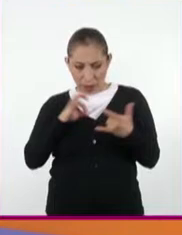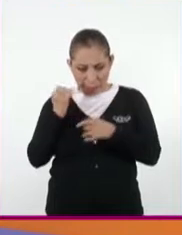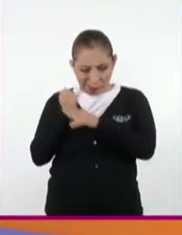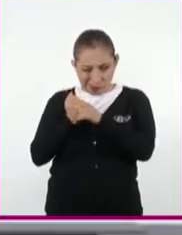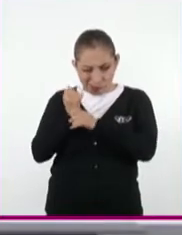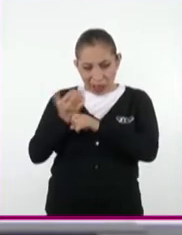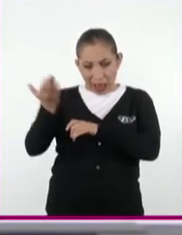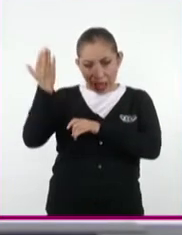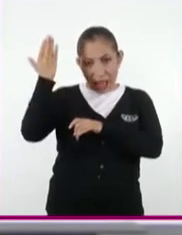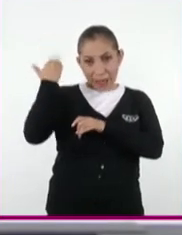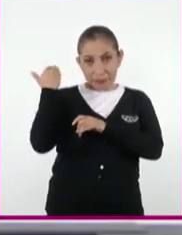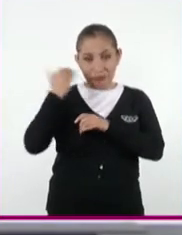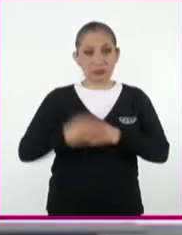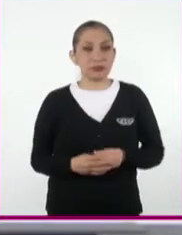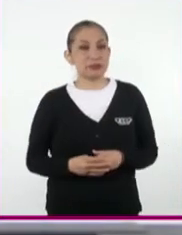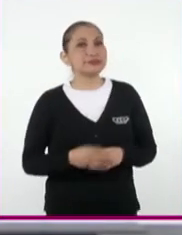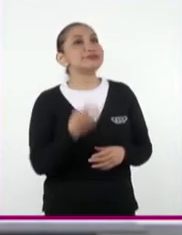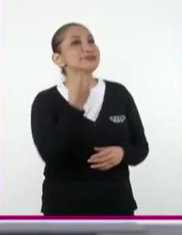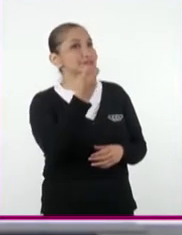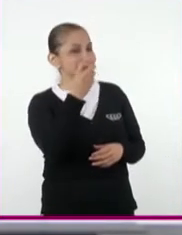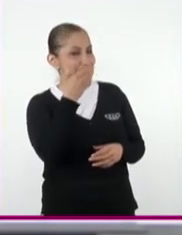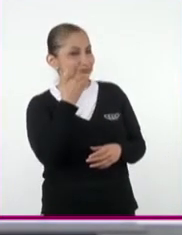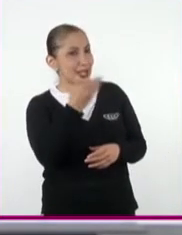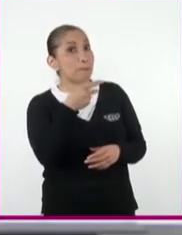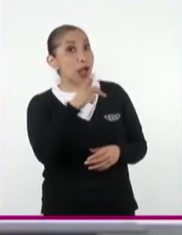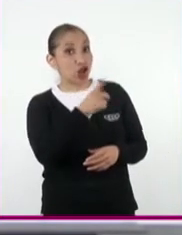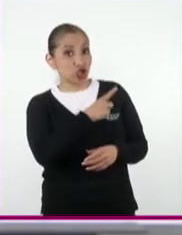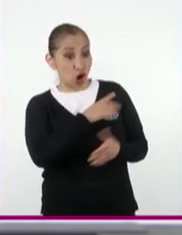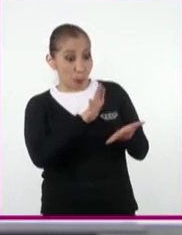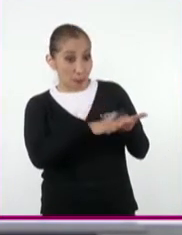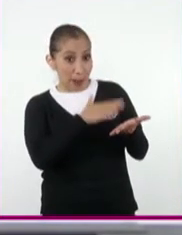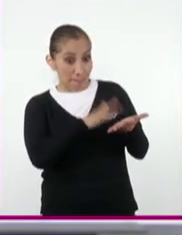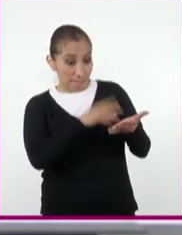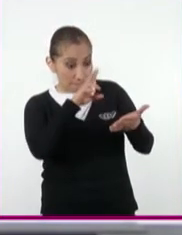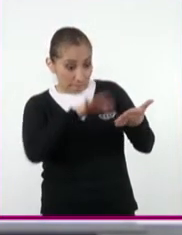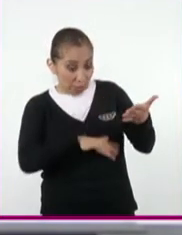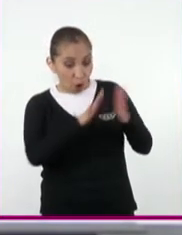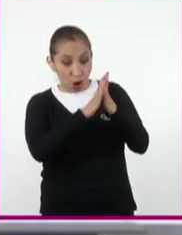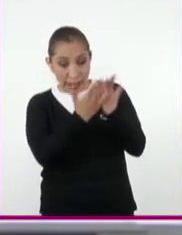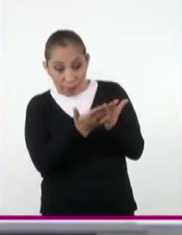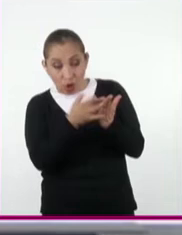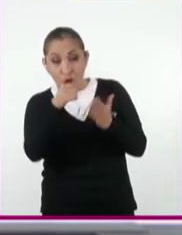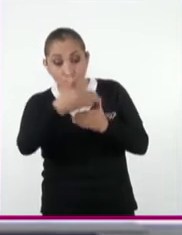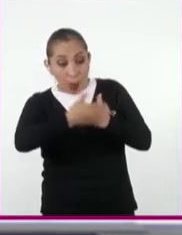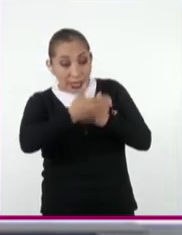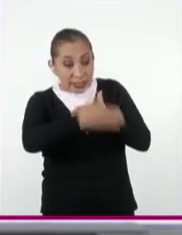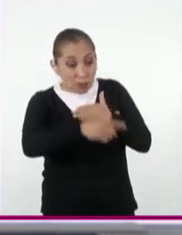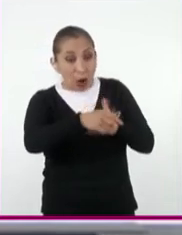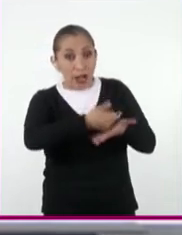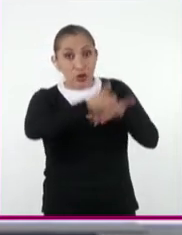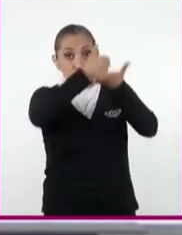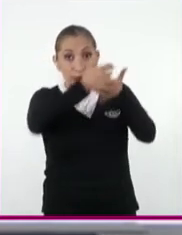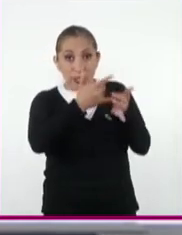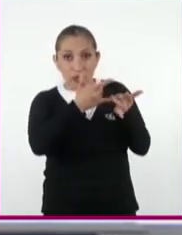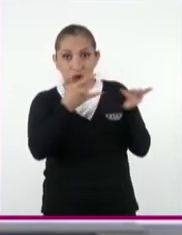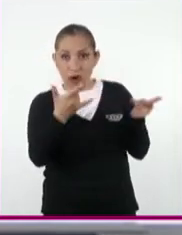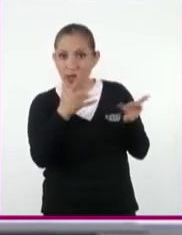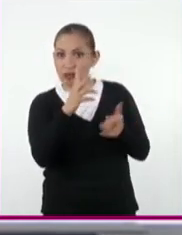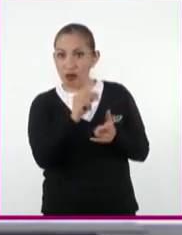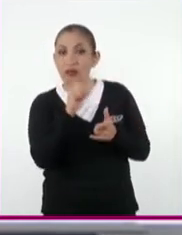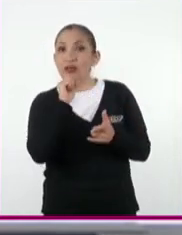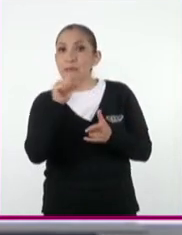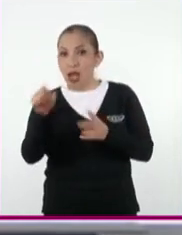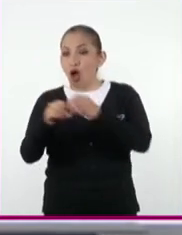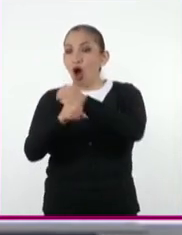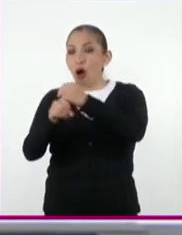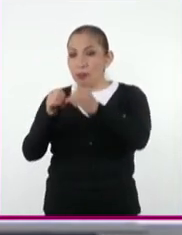estudiar el pasado. Es correcto. Pero no solo los documentos y archivos son fuentes históricas. También